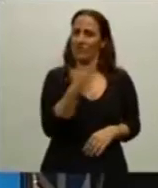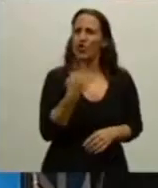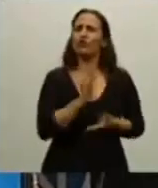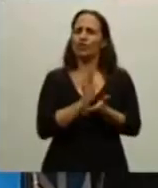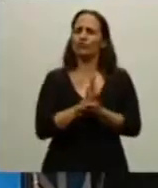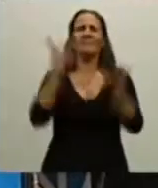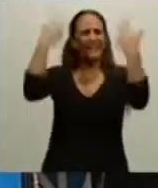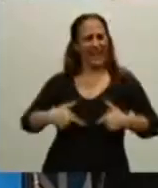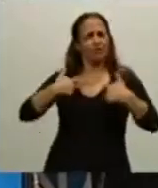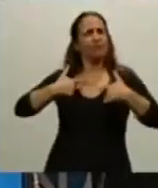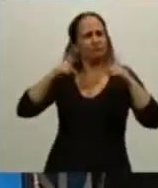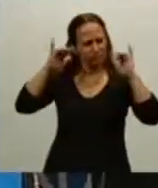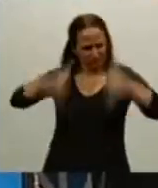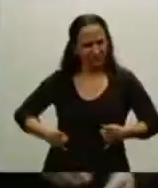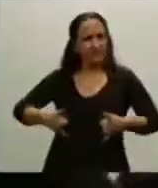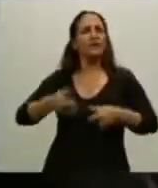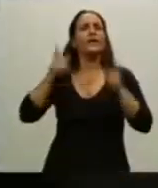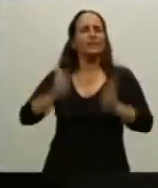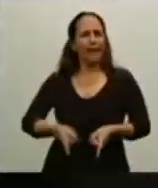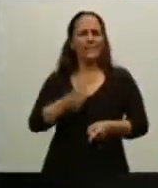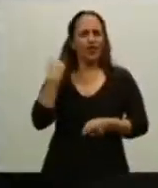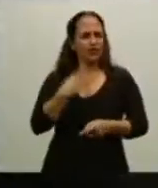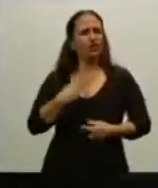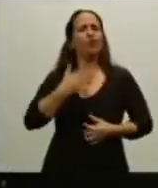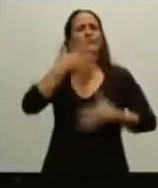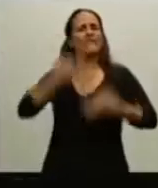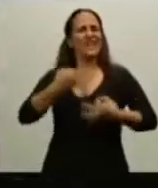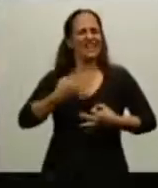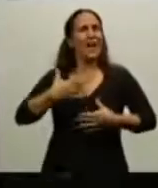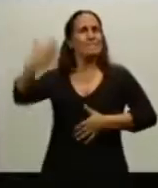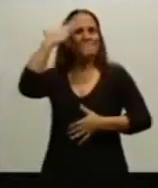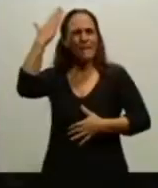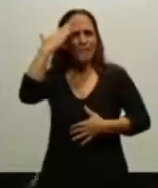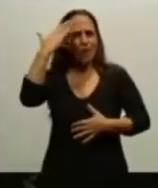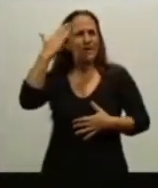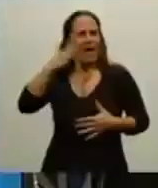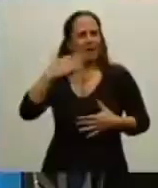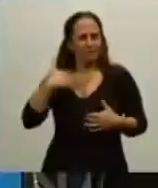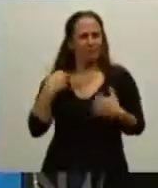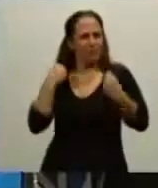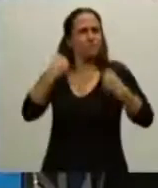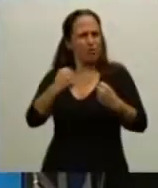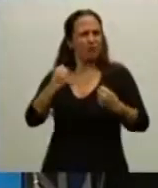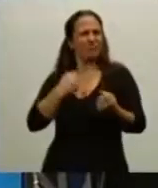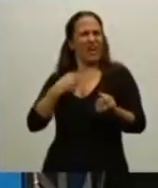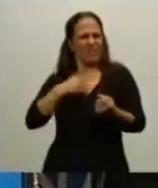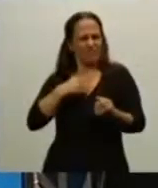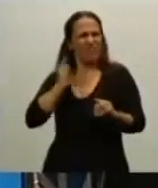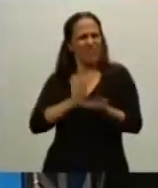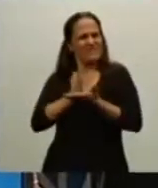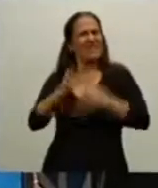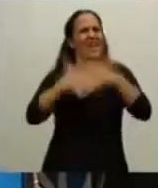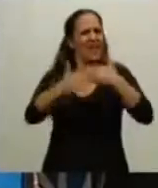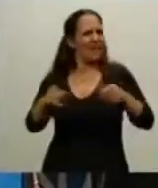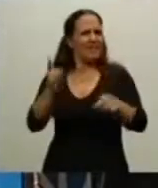la razón, sino también la verdad, la memoria y la voluntad de seguir adelante como siempre lo hemos